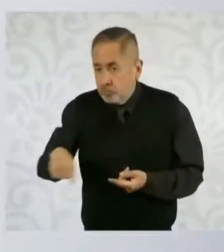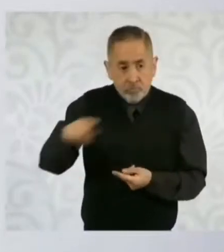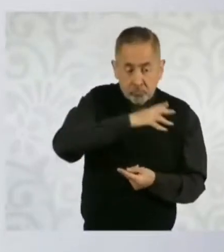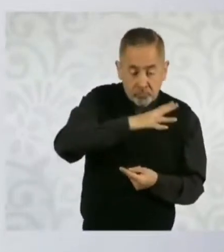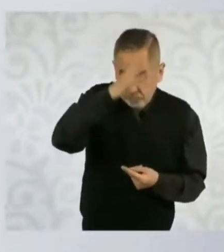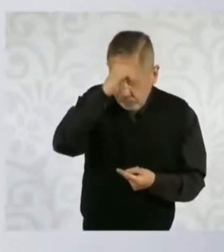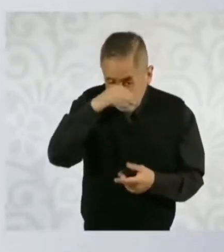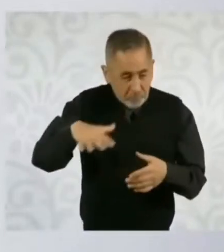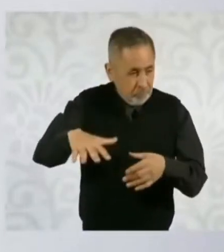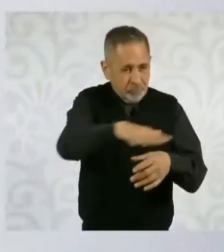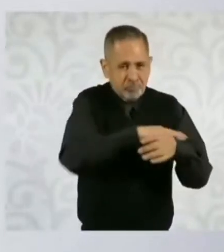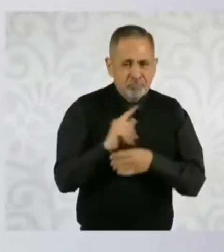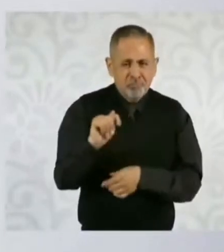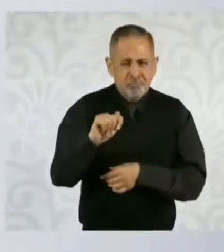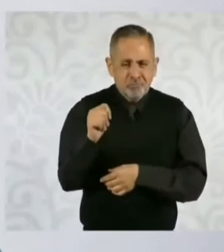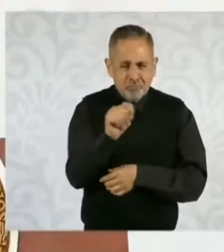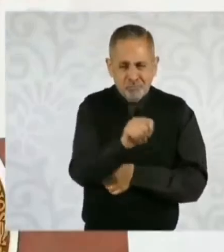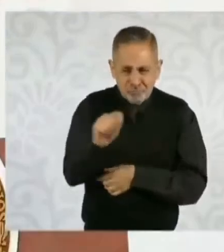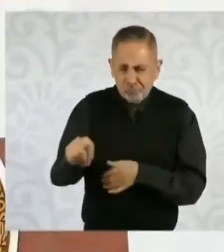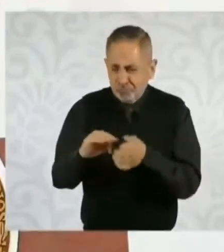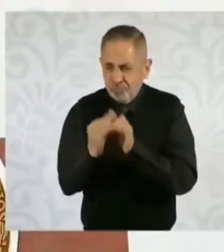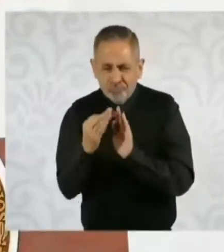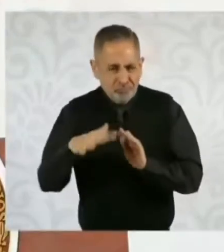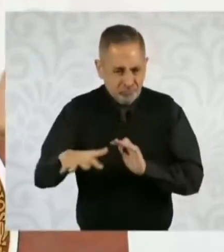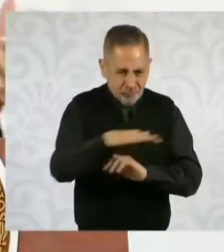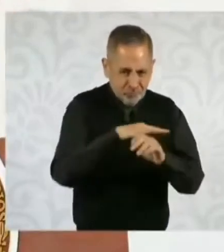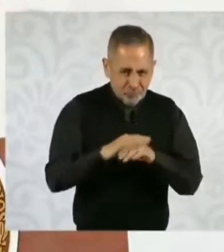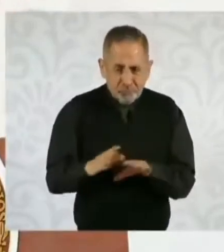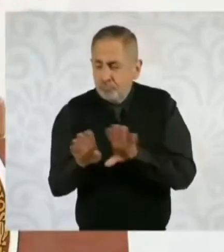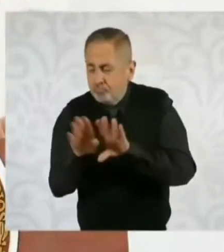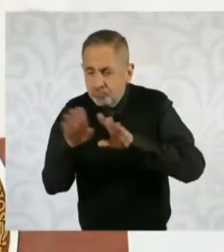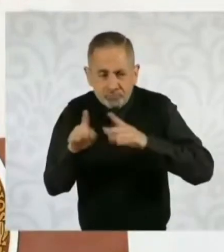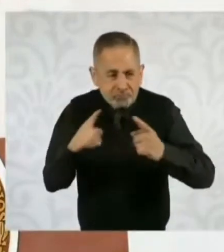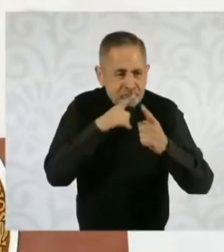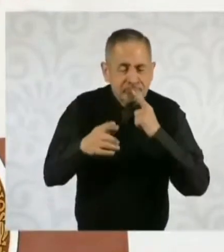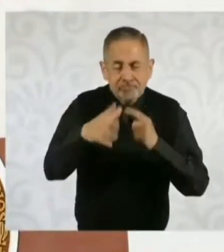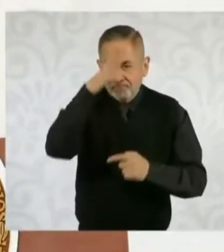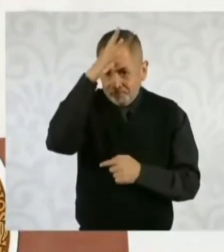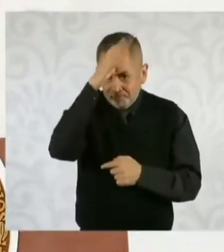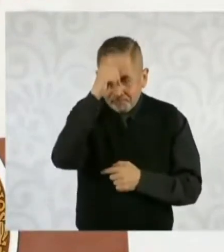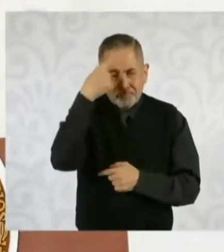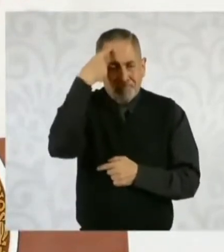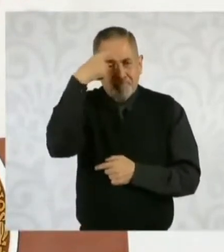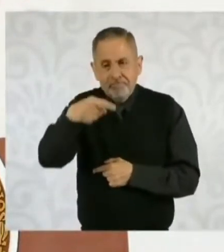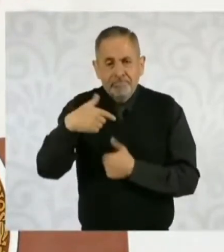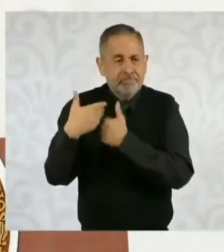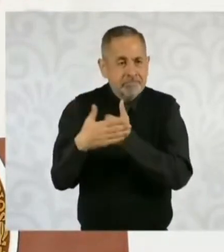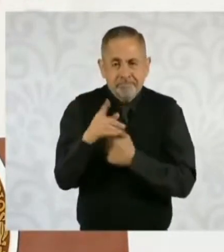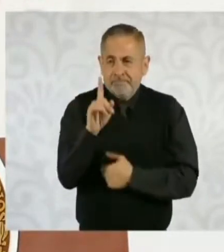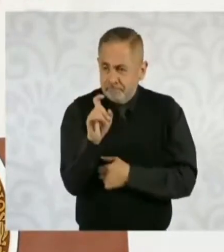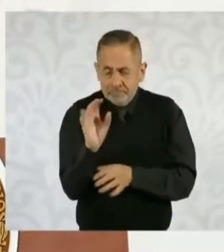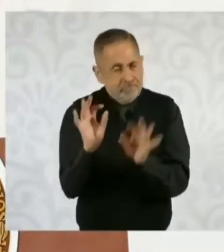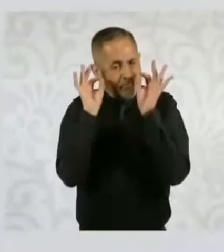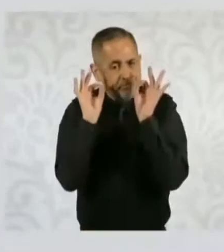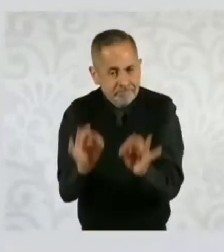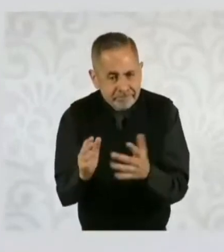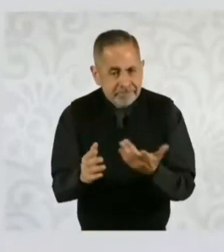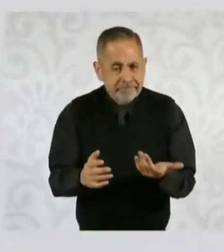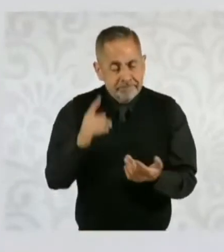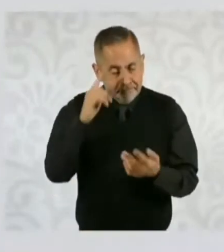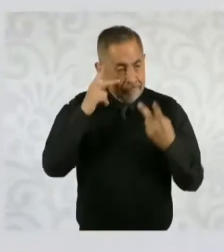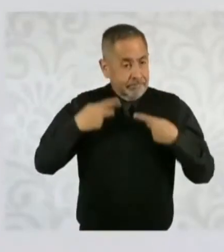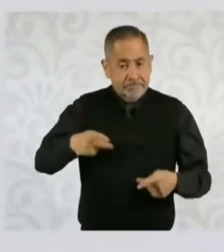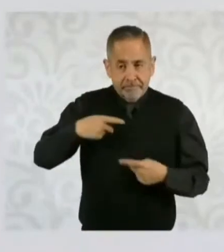la laguna para que hagamos un programa eficiente del agua que nos permita que las